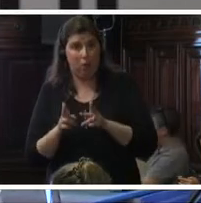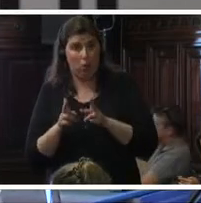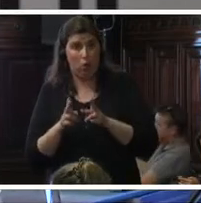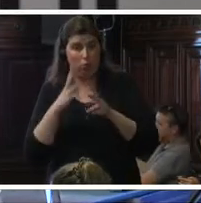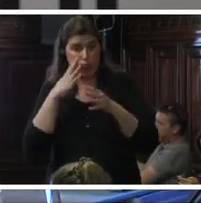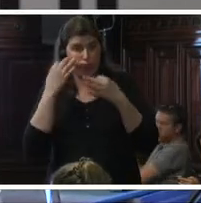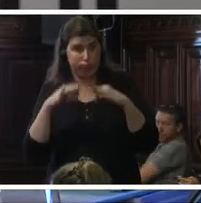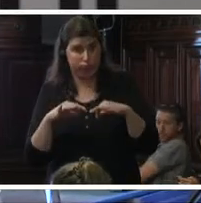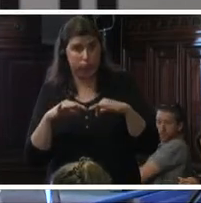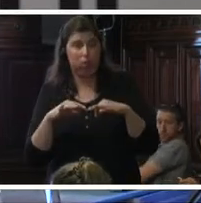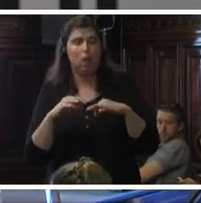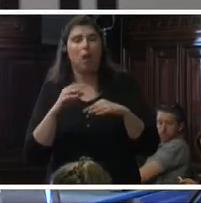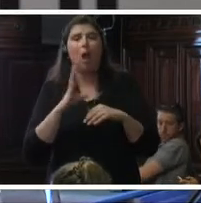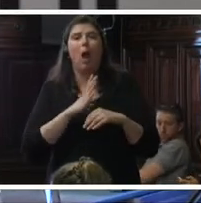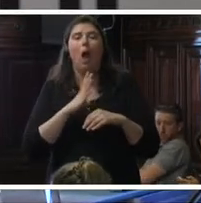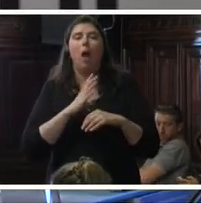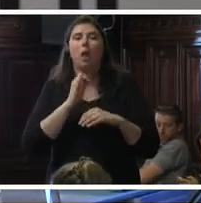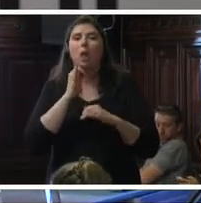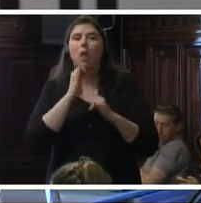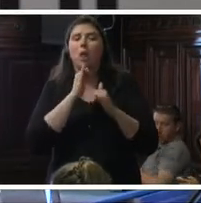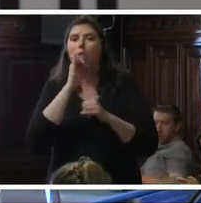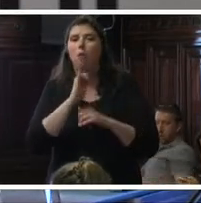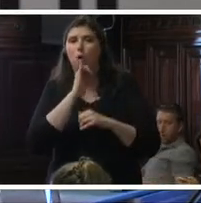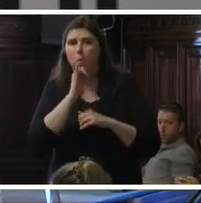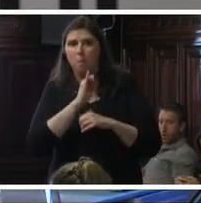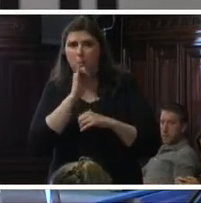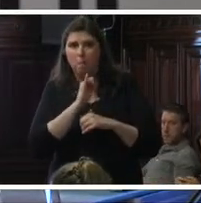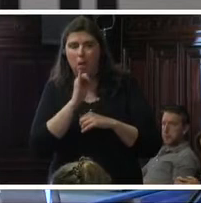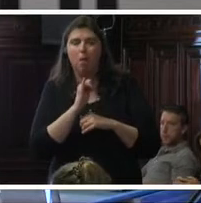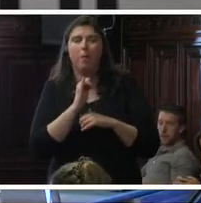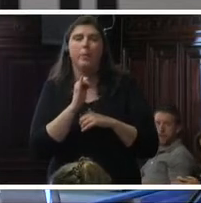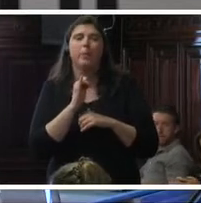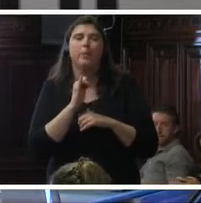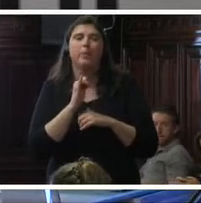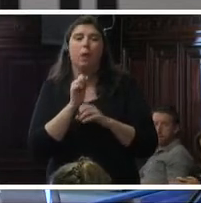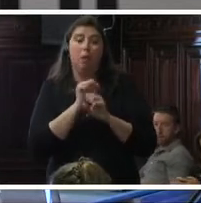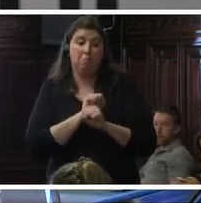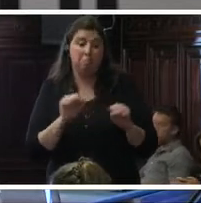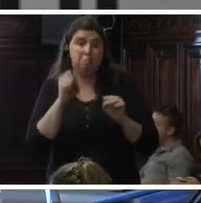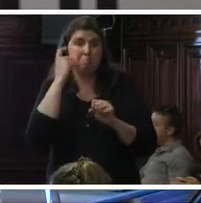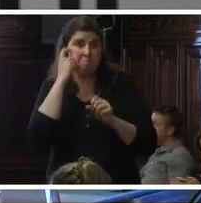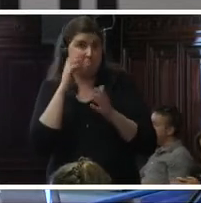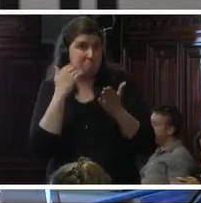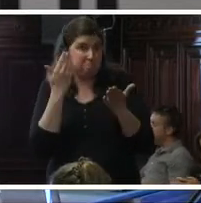con un informe que pensamos haber podido presentar